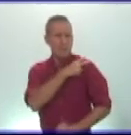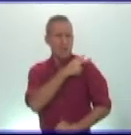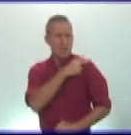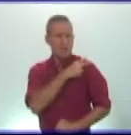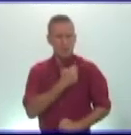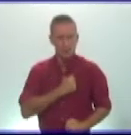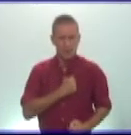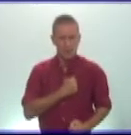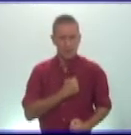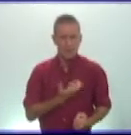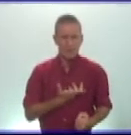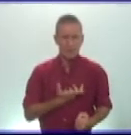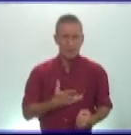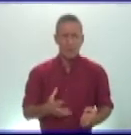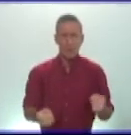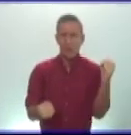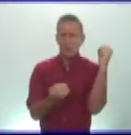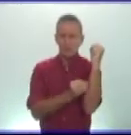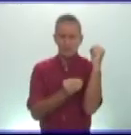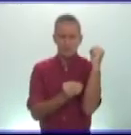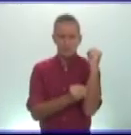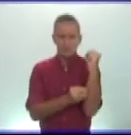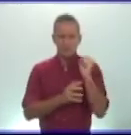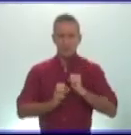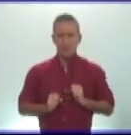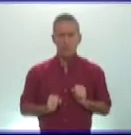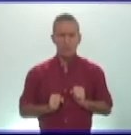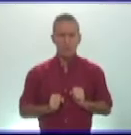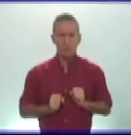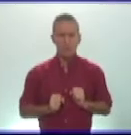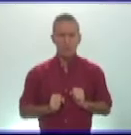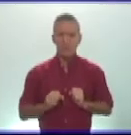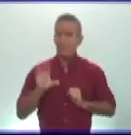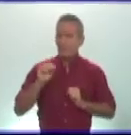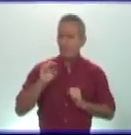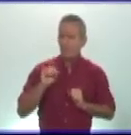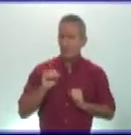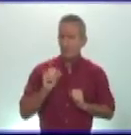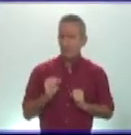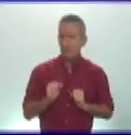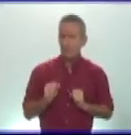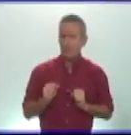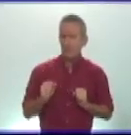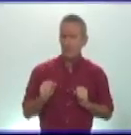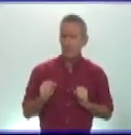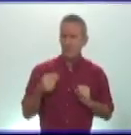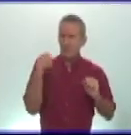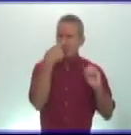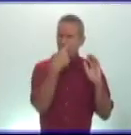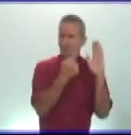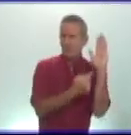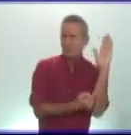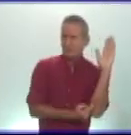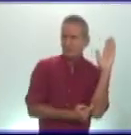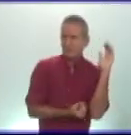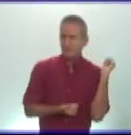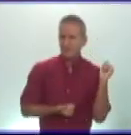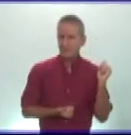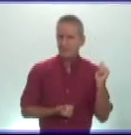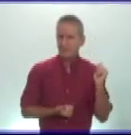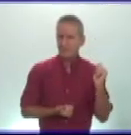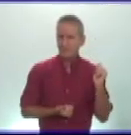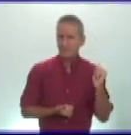disputaban el poder sigamos hablando un poco más sobre esta antigua roma particularmente sobre sus